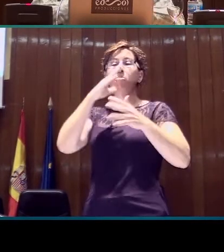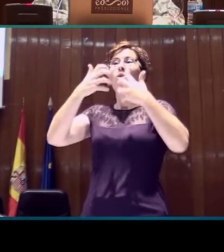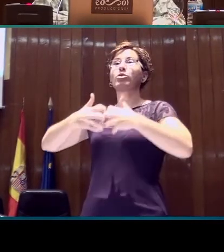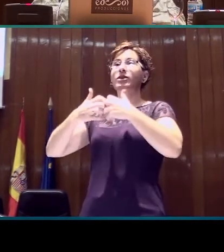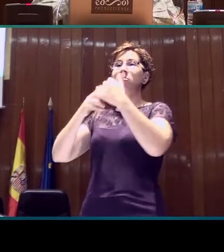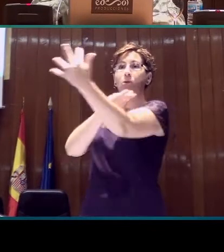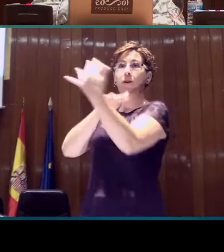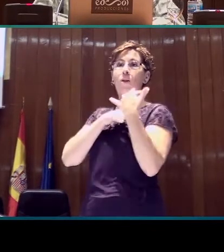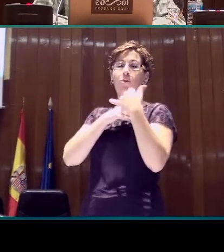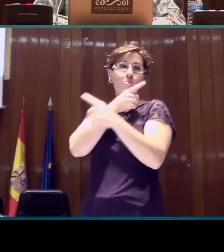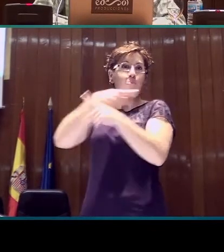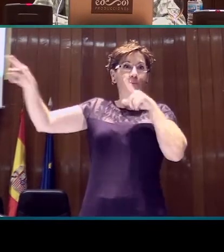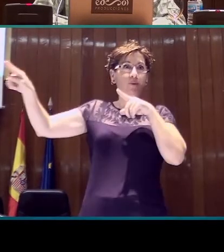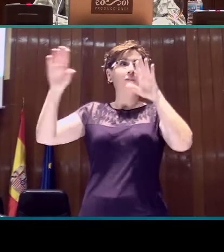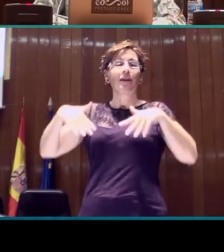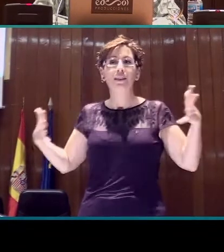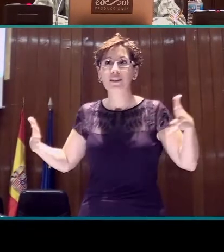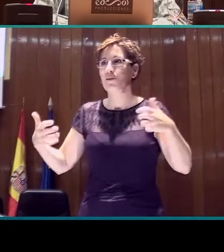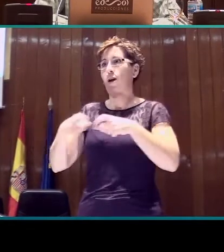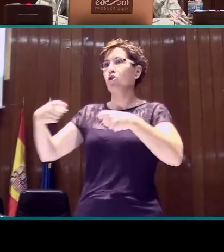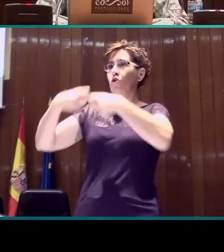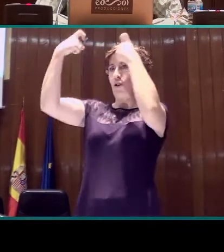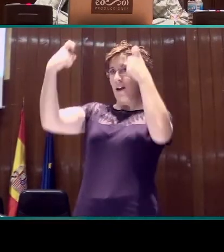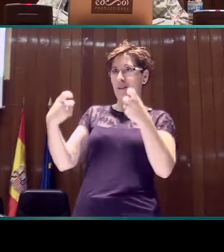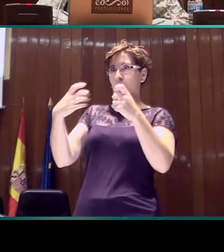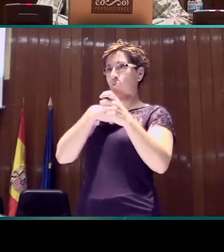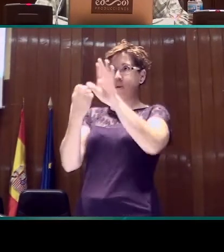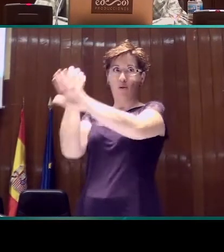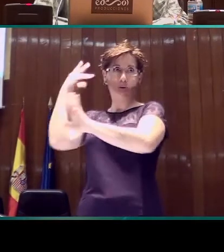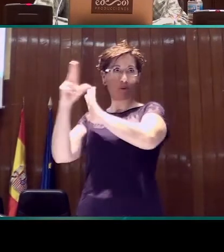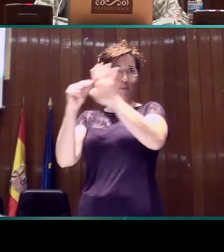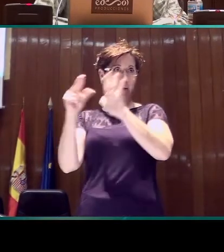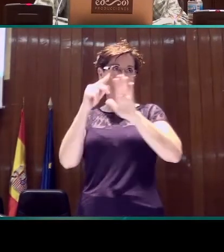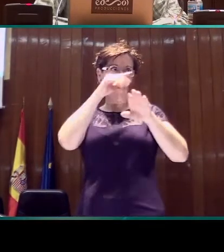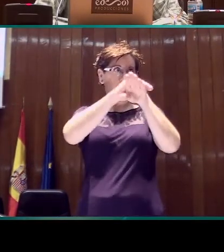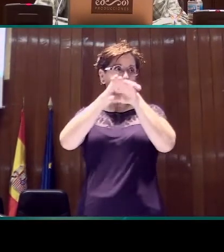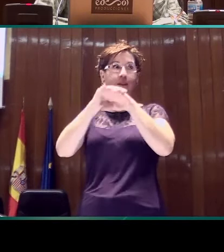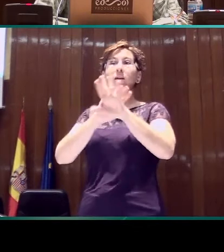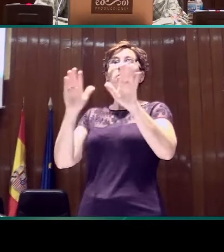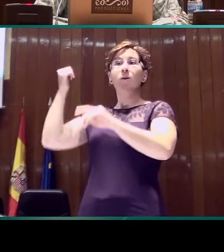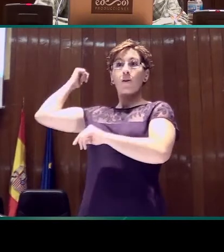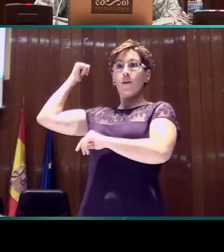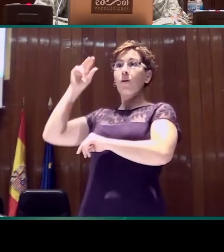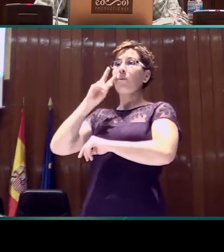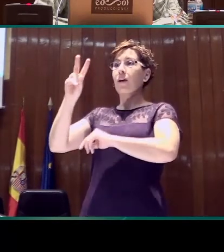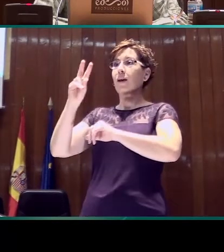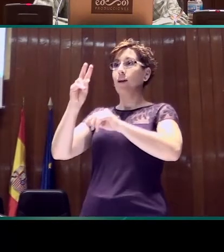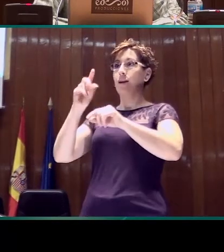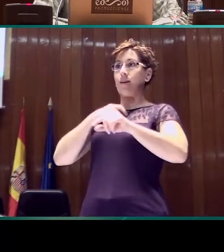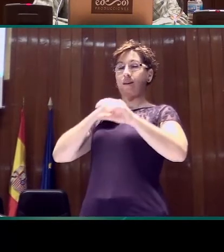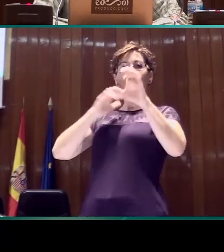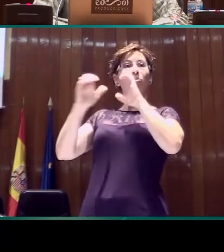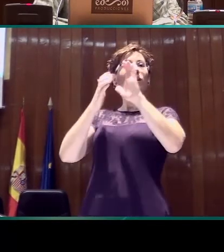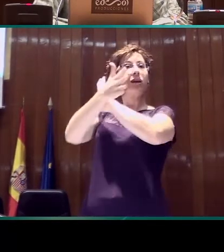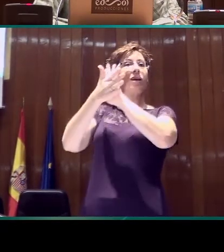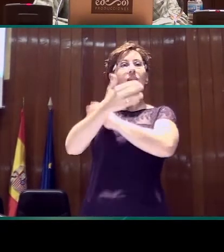que manejaba yo y que hay disponible aquí. Pero bueno, en esta comunicación, como veis ahí, vamos a hablar de un tipo de signos,